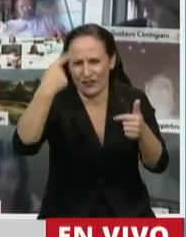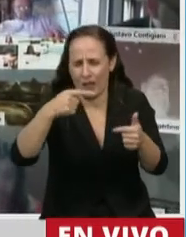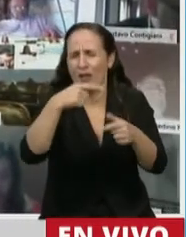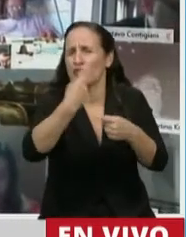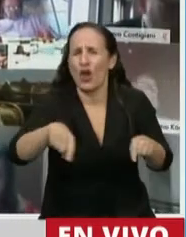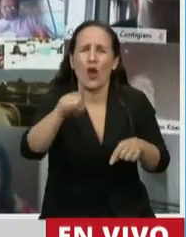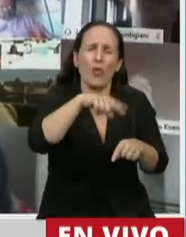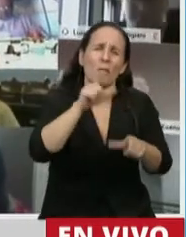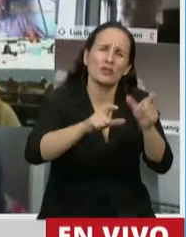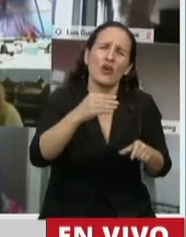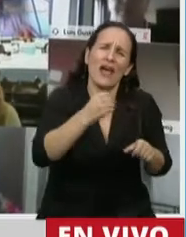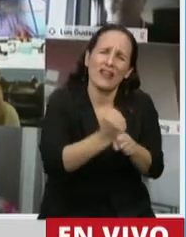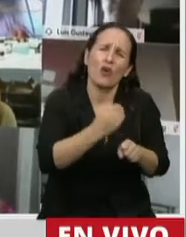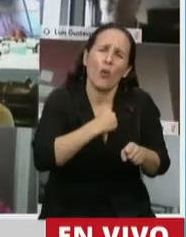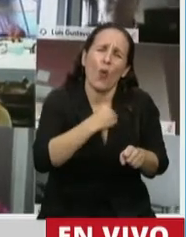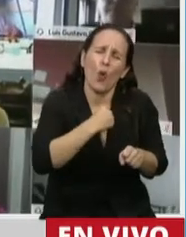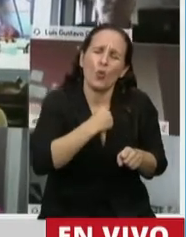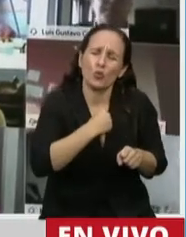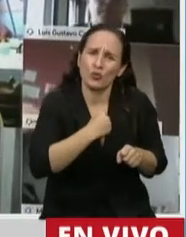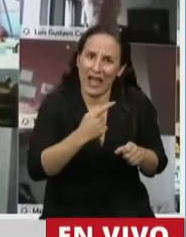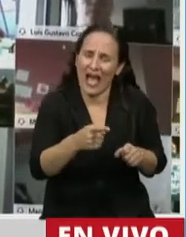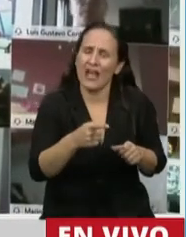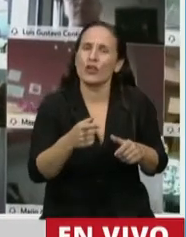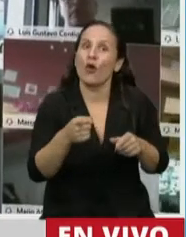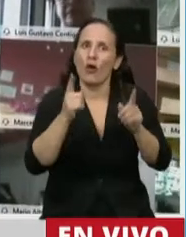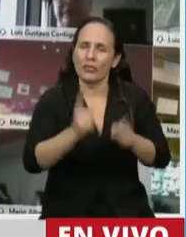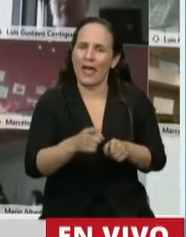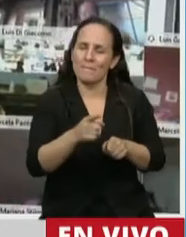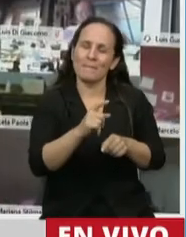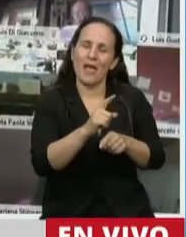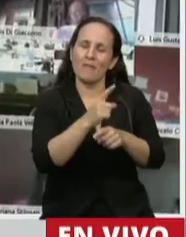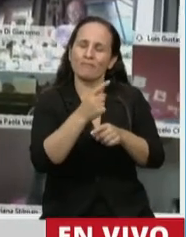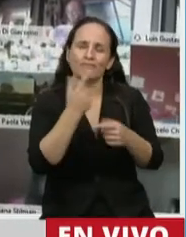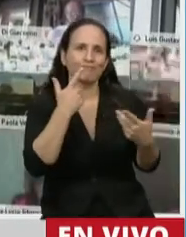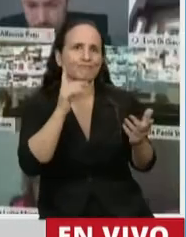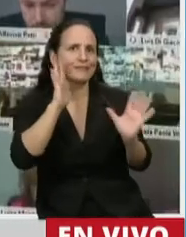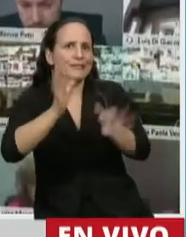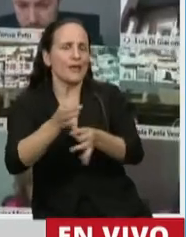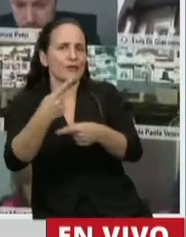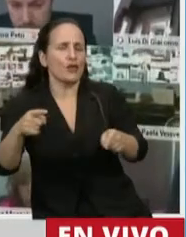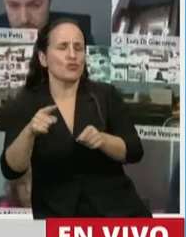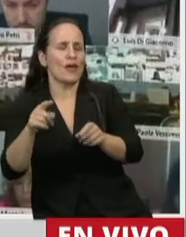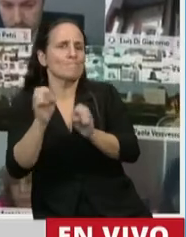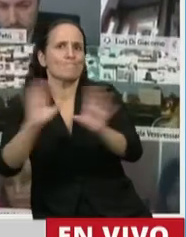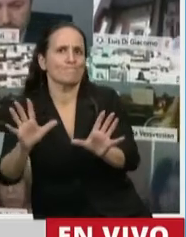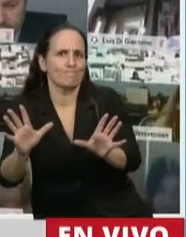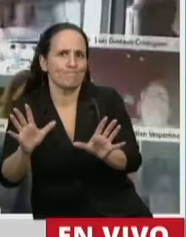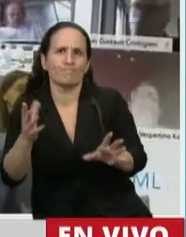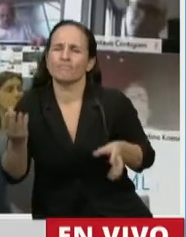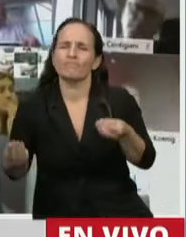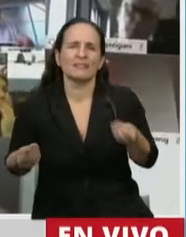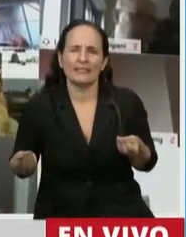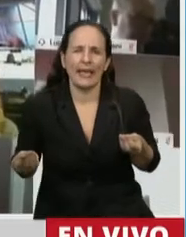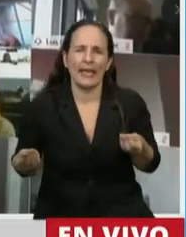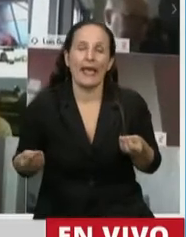que existen trabajando para resolver estos problemas, también nos saca nuestros defectos. Y uno de esos defectos tiene que ver con